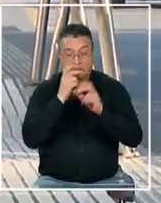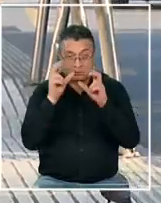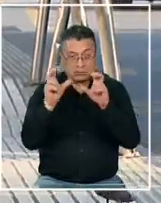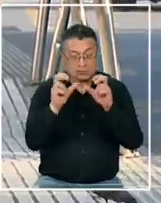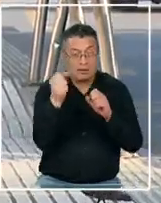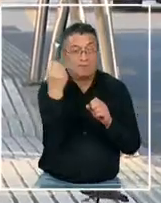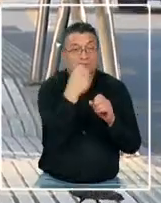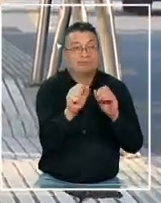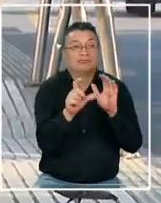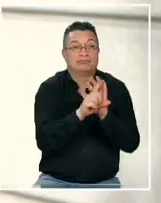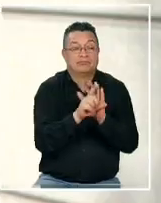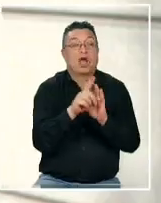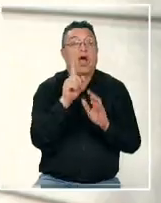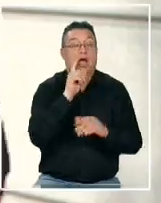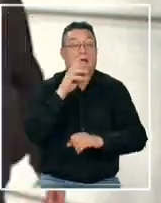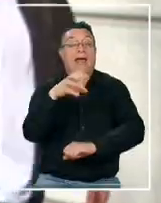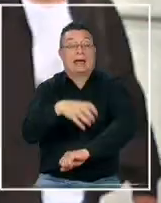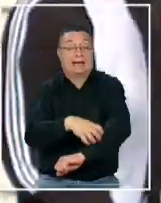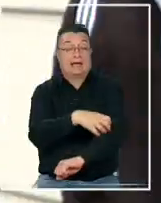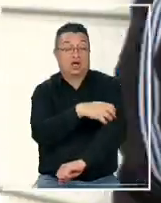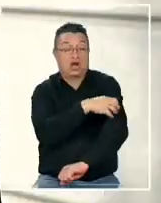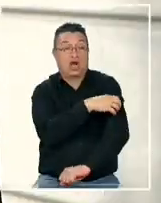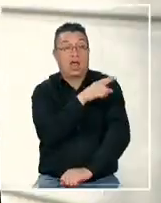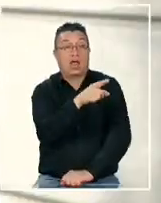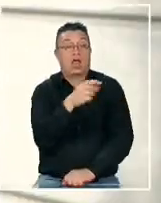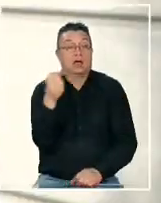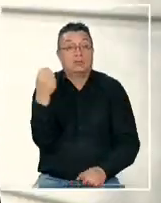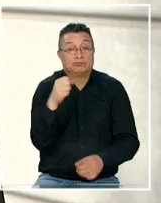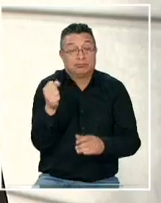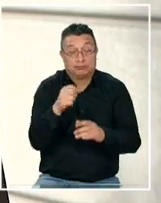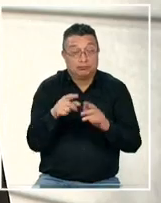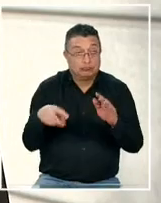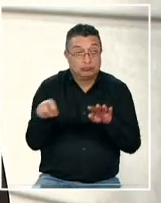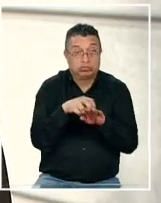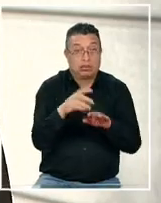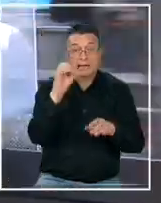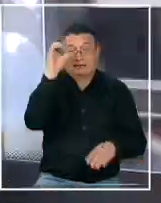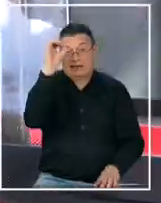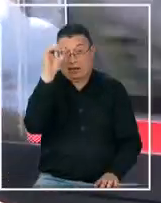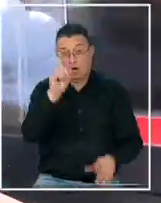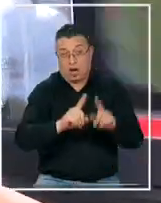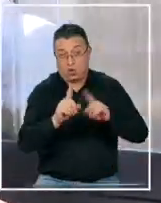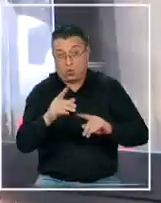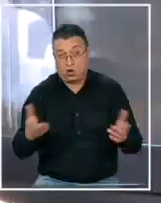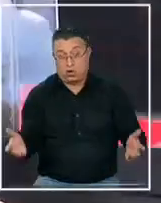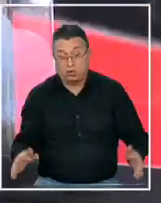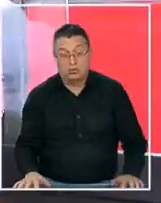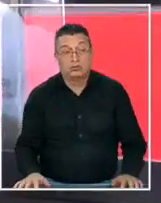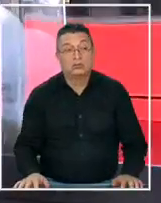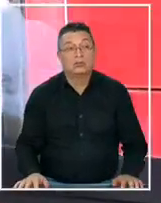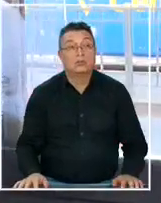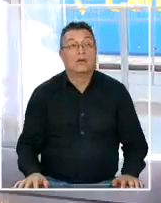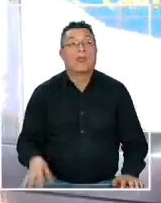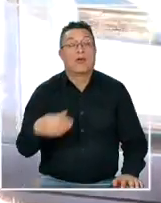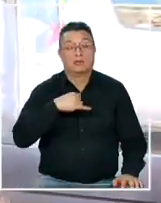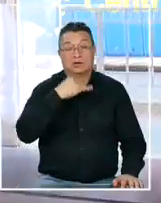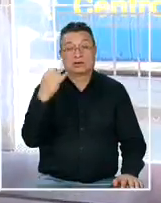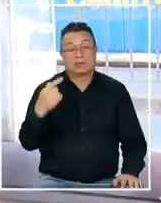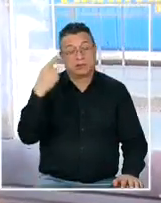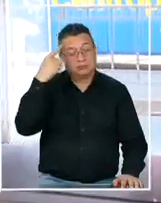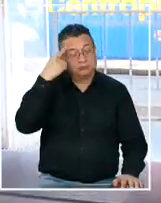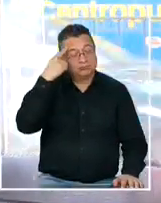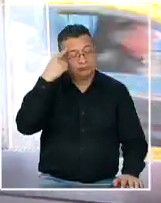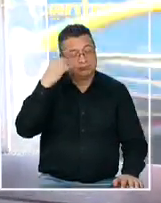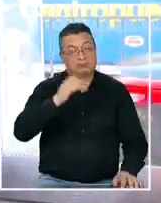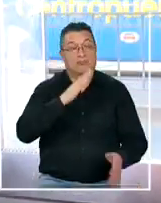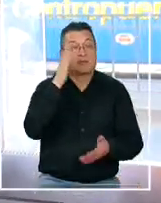la evasión a diferencia en regiones en que la evasión en el transporte público es prácticamente cero yo siempre he pensado que debieran